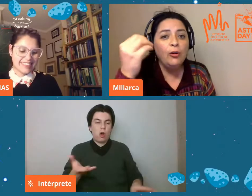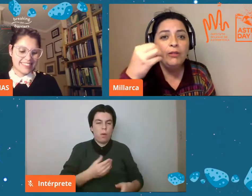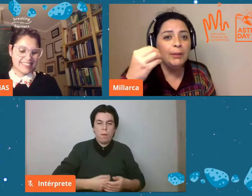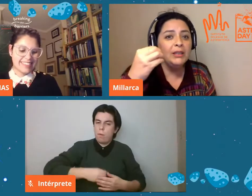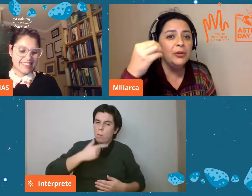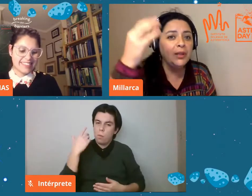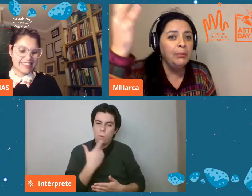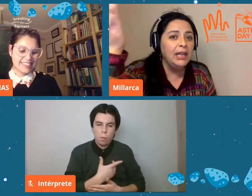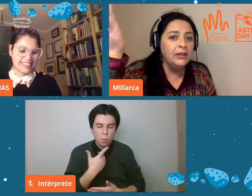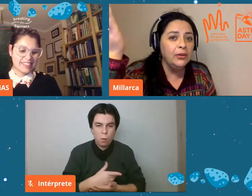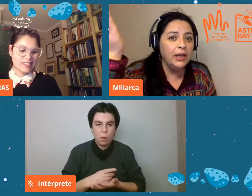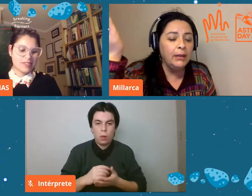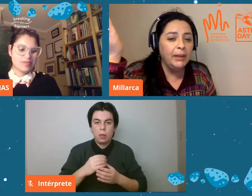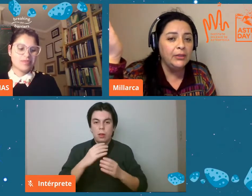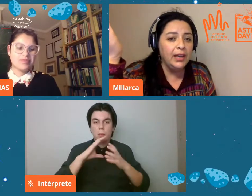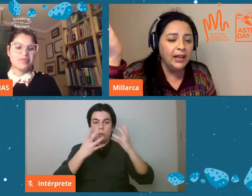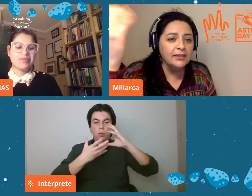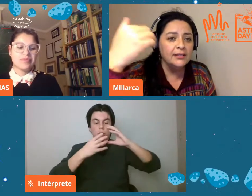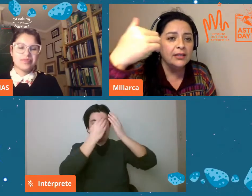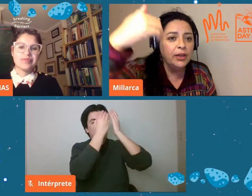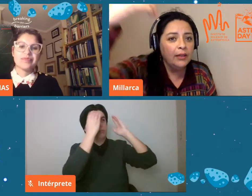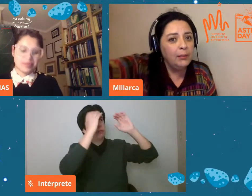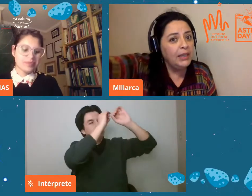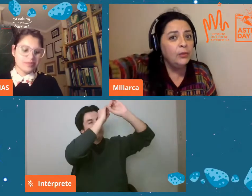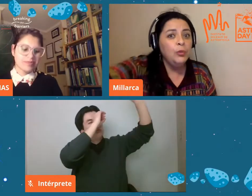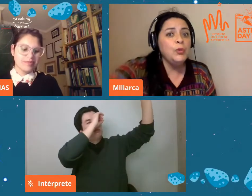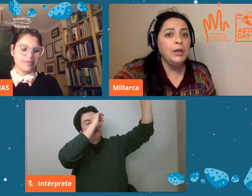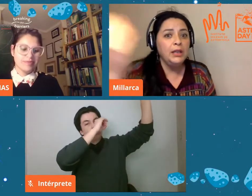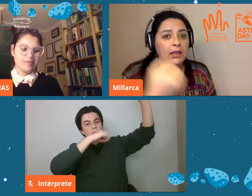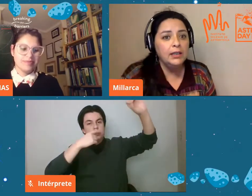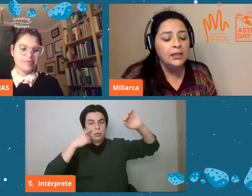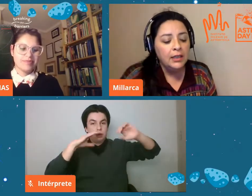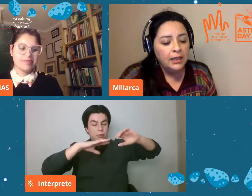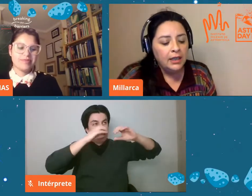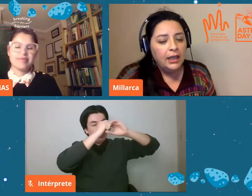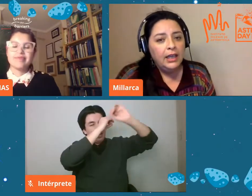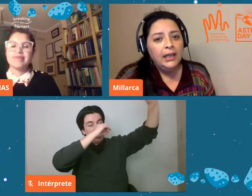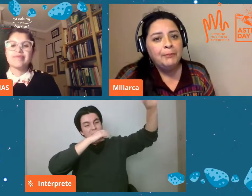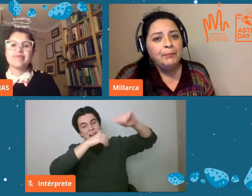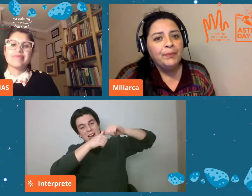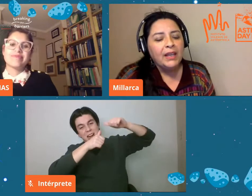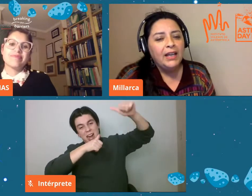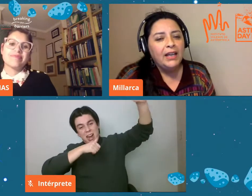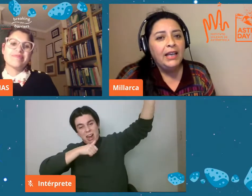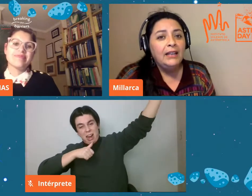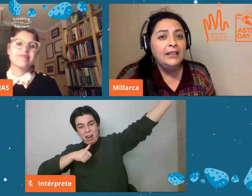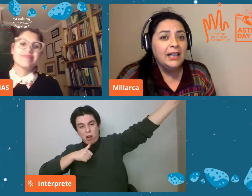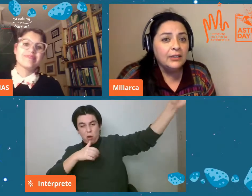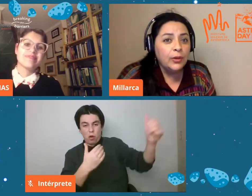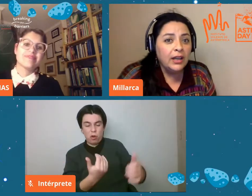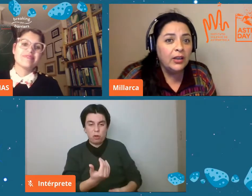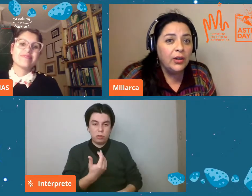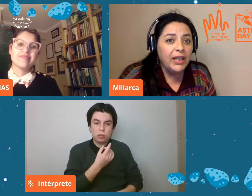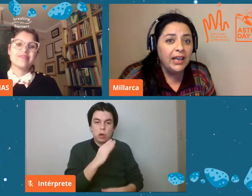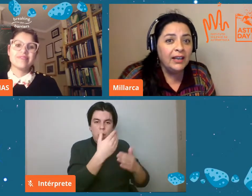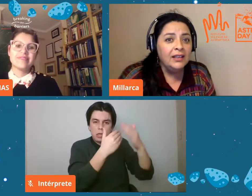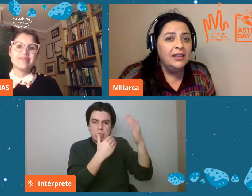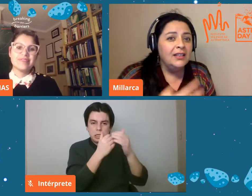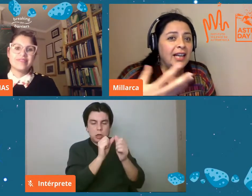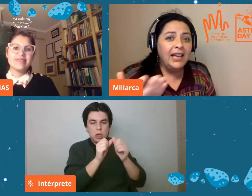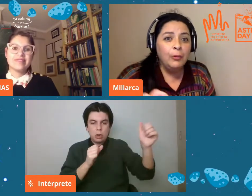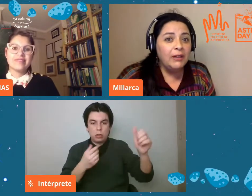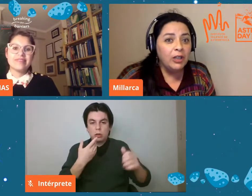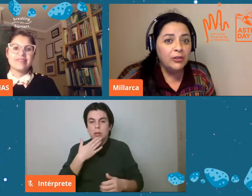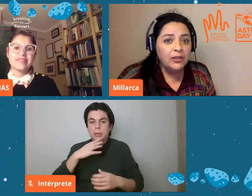poner telescopios que obviamente no están mirando el patio de la casa sino que están mirando mucho más atrás y en el caso de la